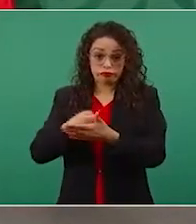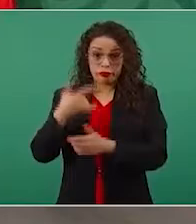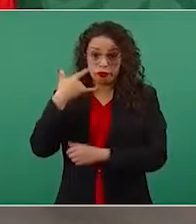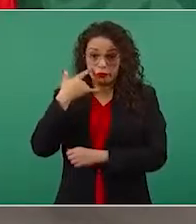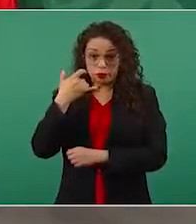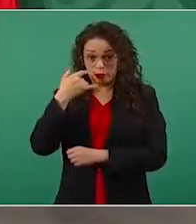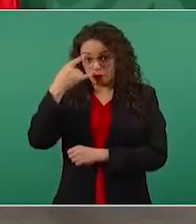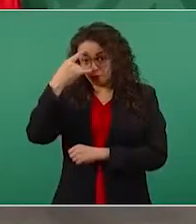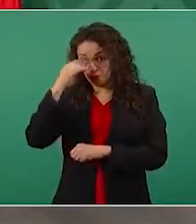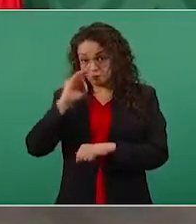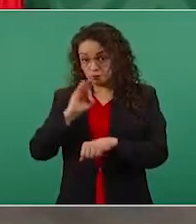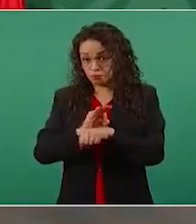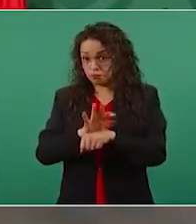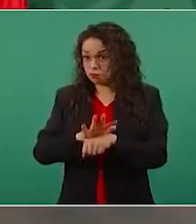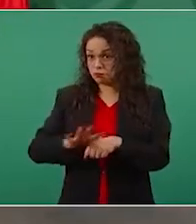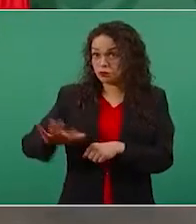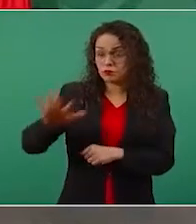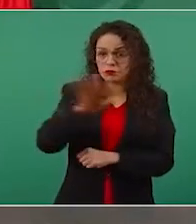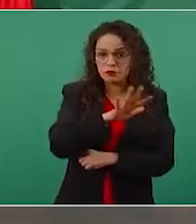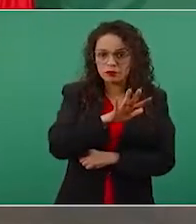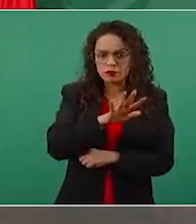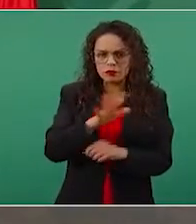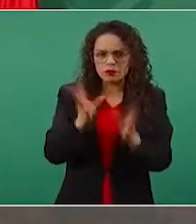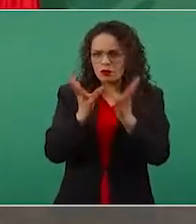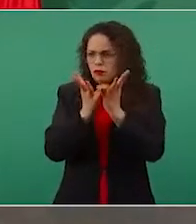se abre la investigación